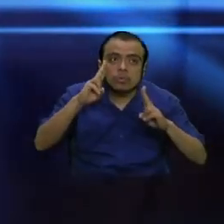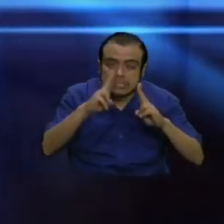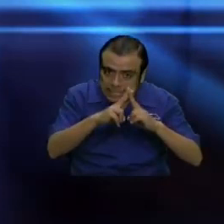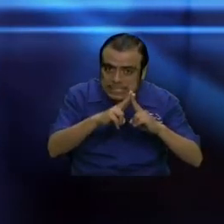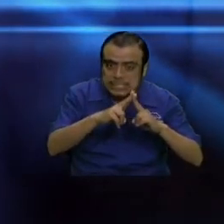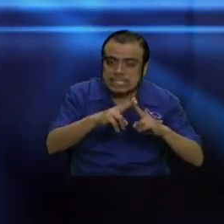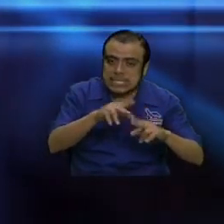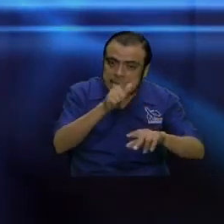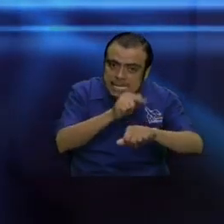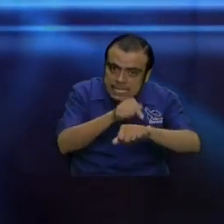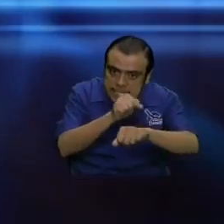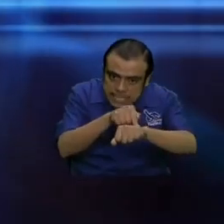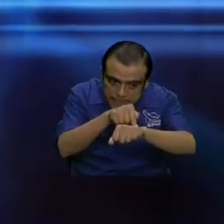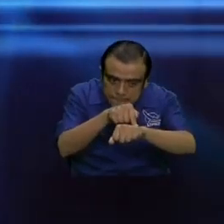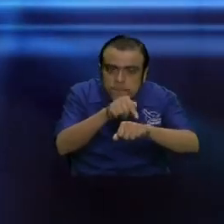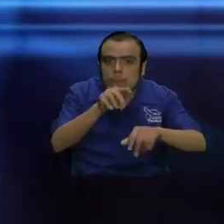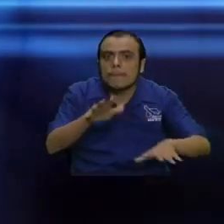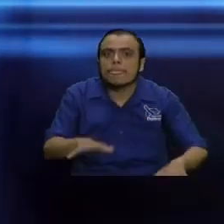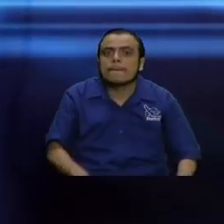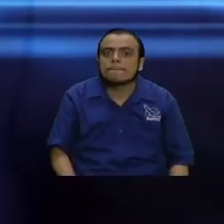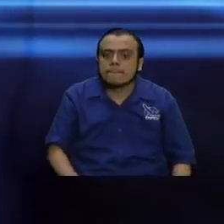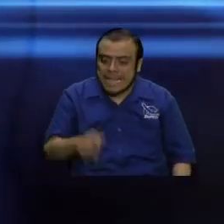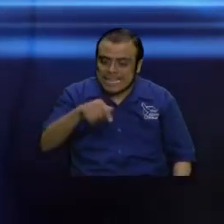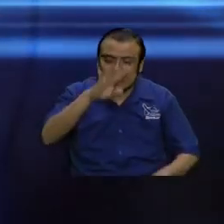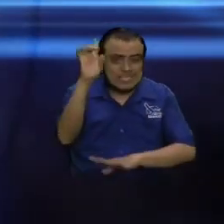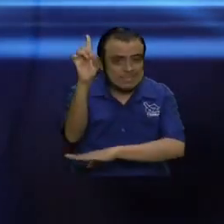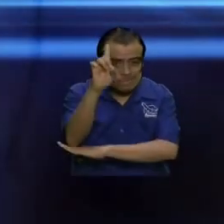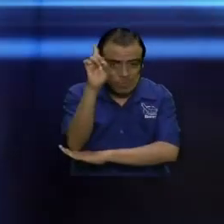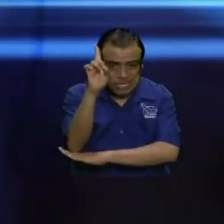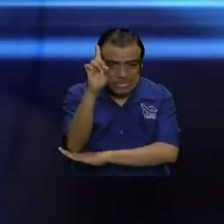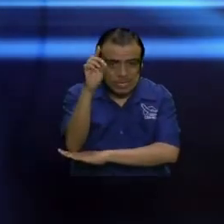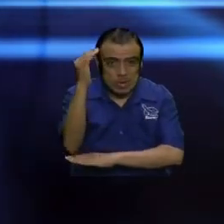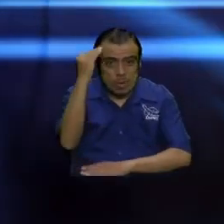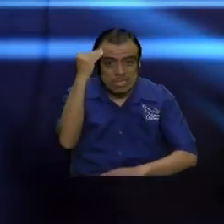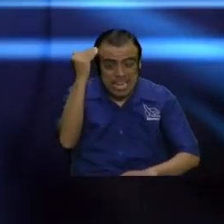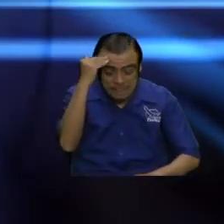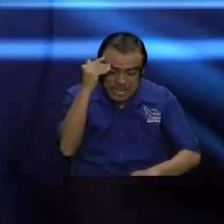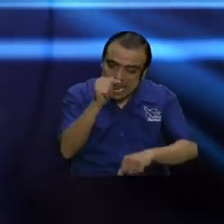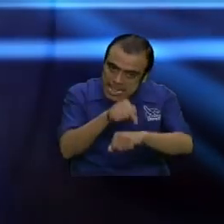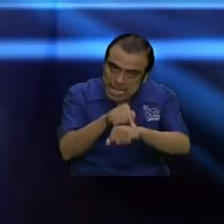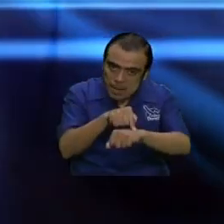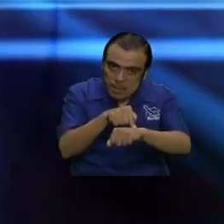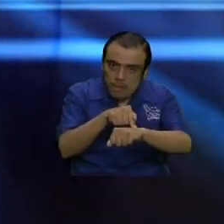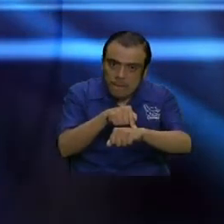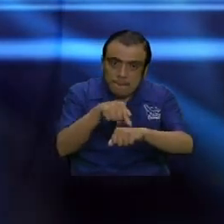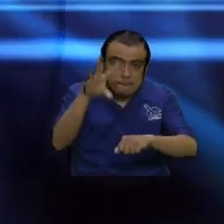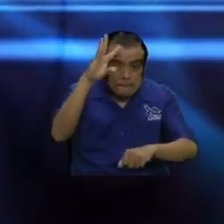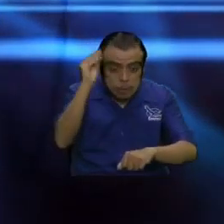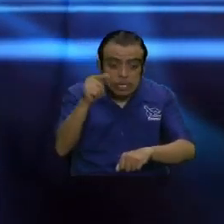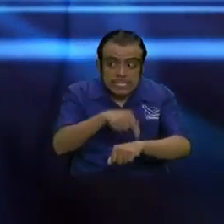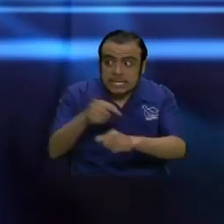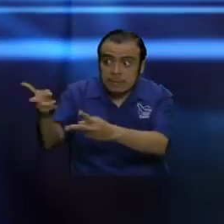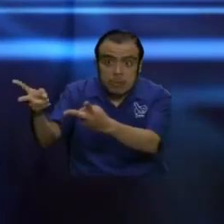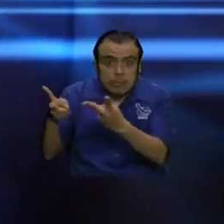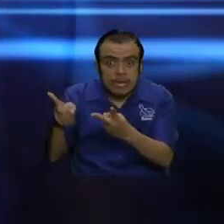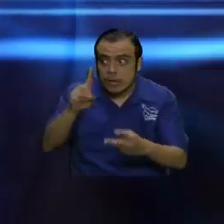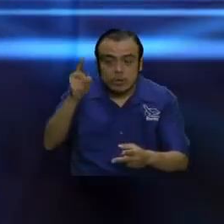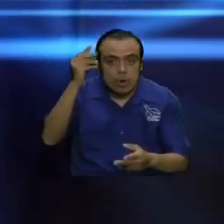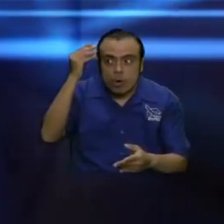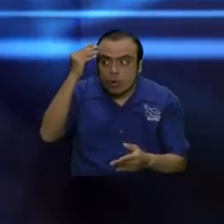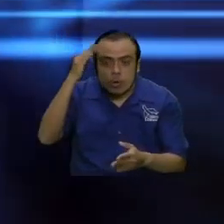el tiempo entonces es importante conocer el tiempo porque si el tiempo llega y uno no lo conoce